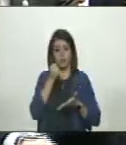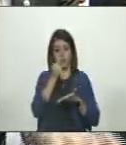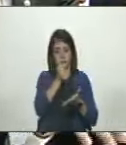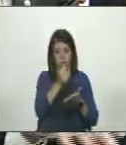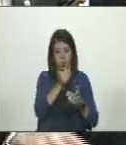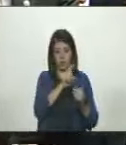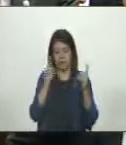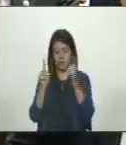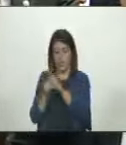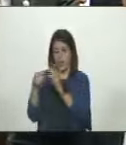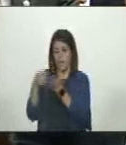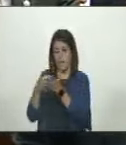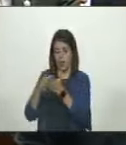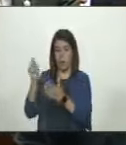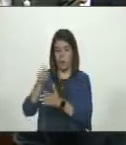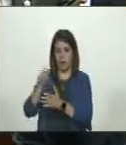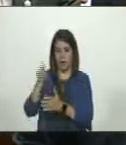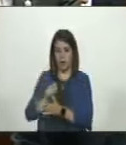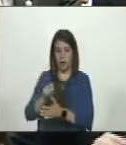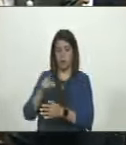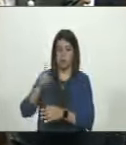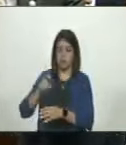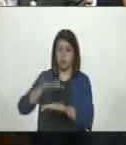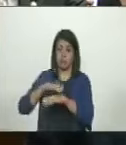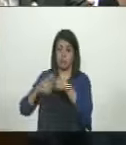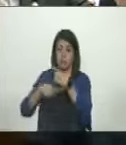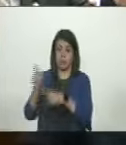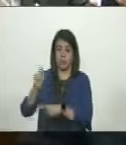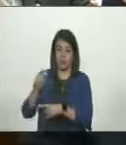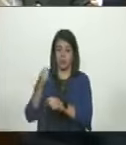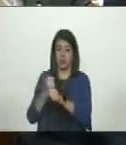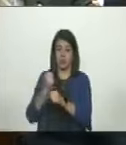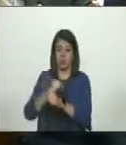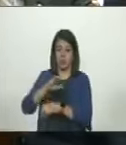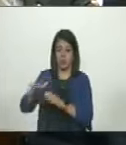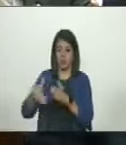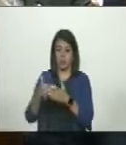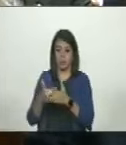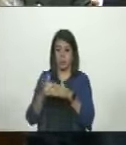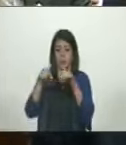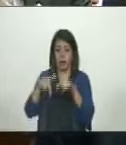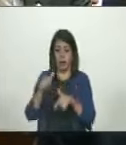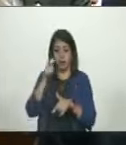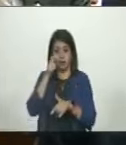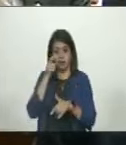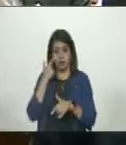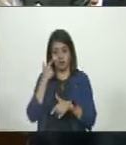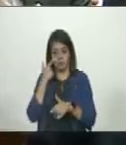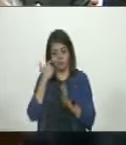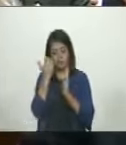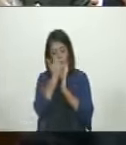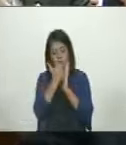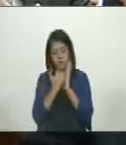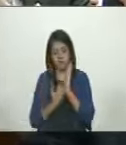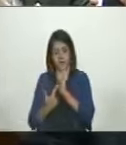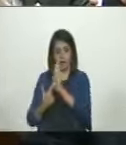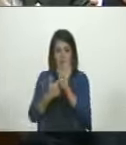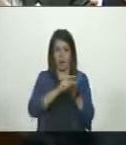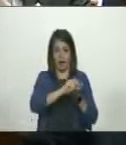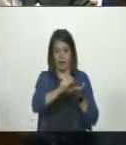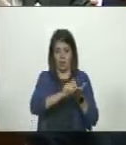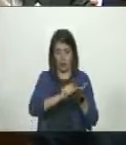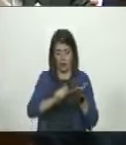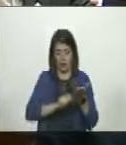conviertan en salario y que tengan la incidencia necesaria en el salario de todos los trabajadores. Con estas observaciones nosotros vamos a presentarlas por escrito